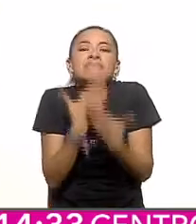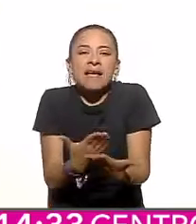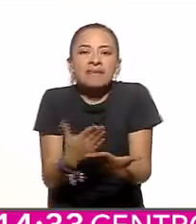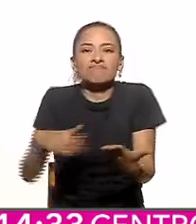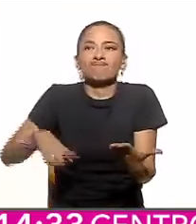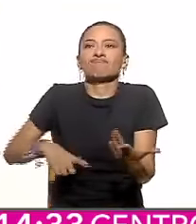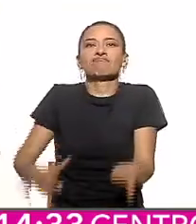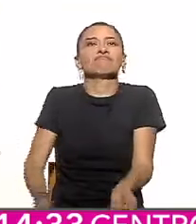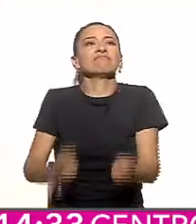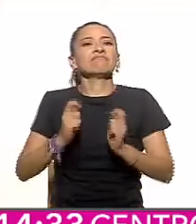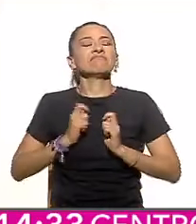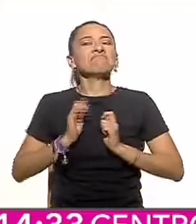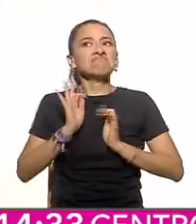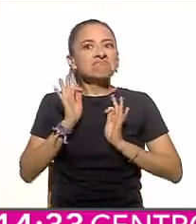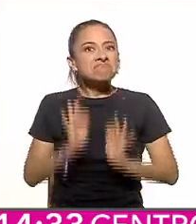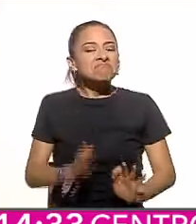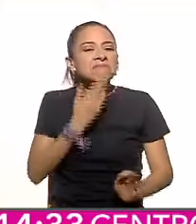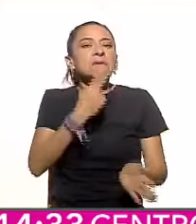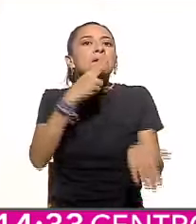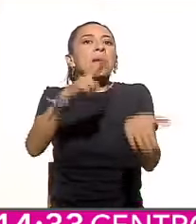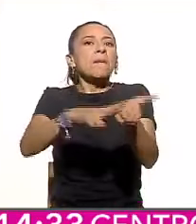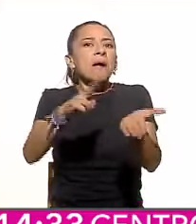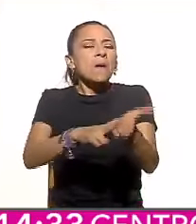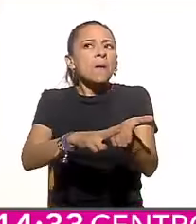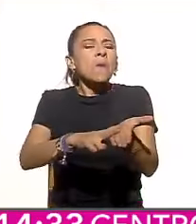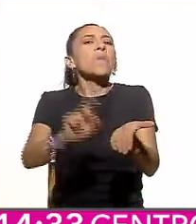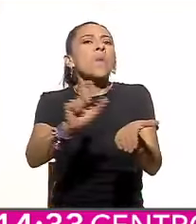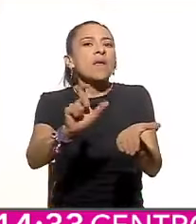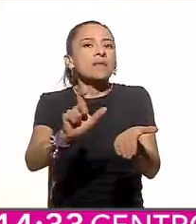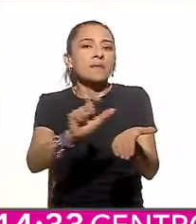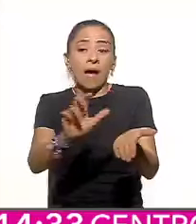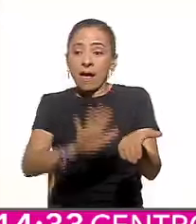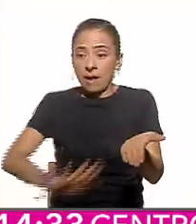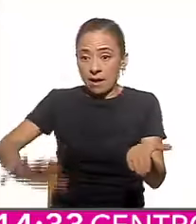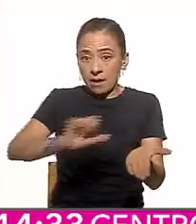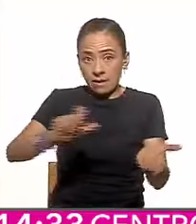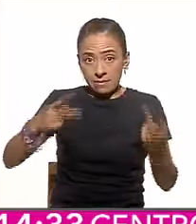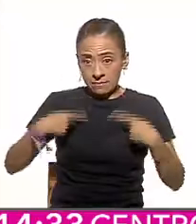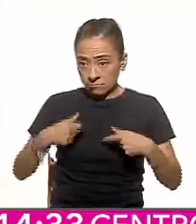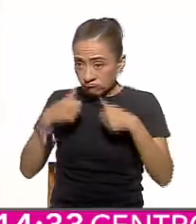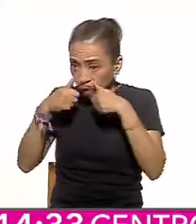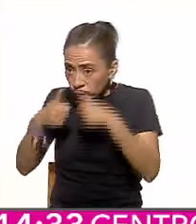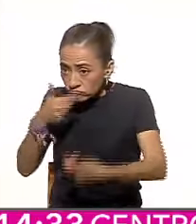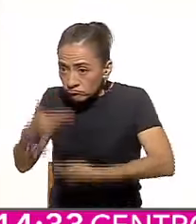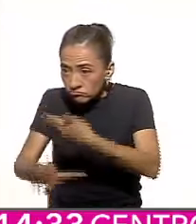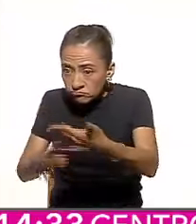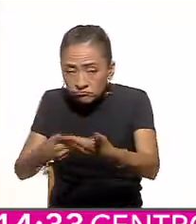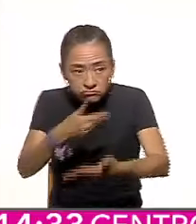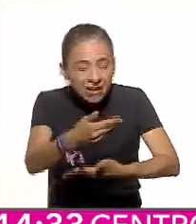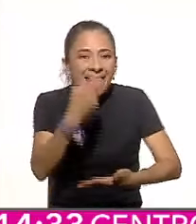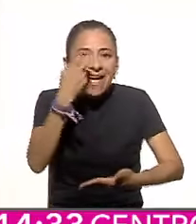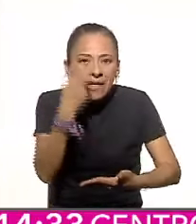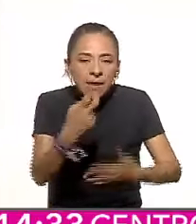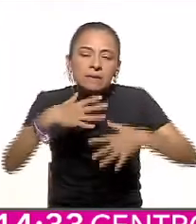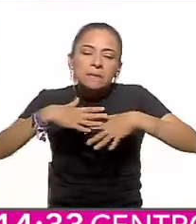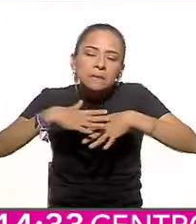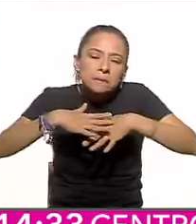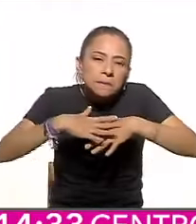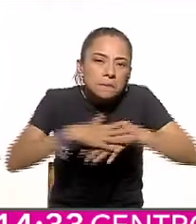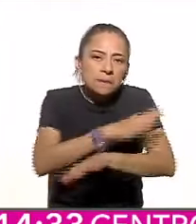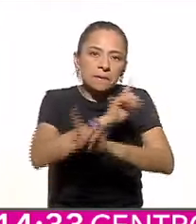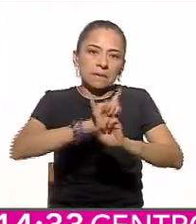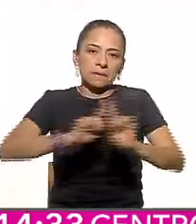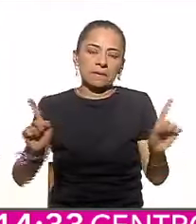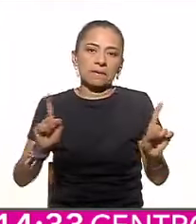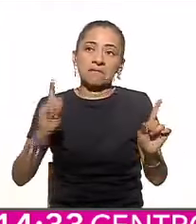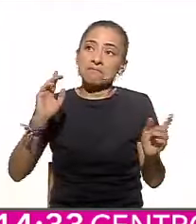servicio de los demás. Es esta una revolución, como no hay otra en el mundo, expresión